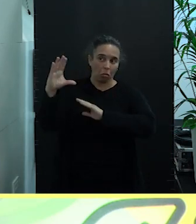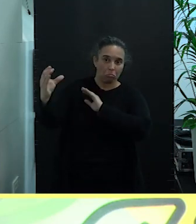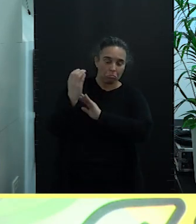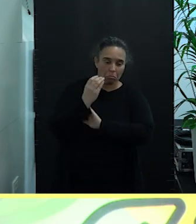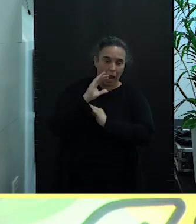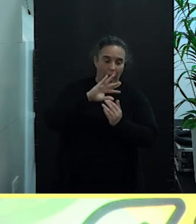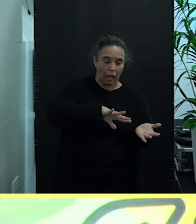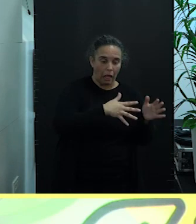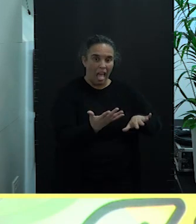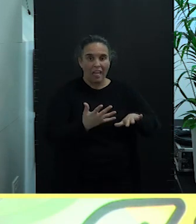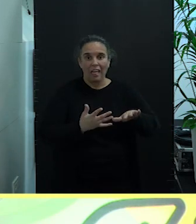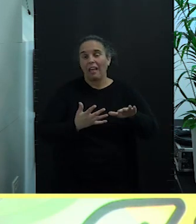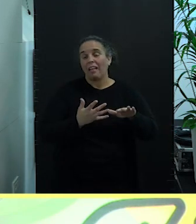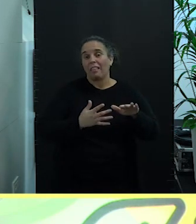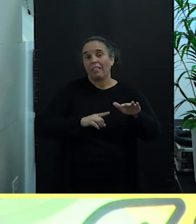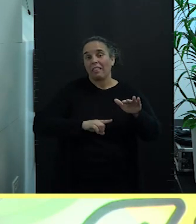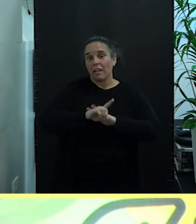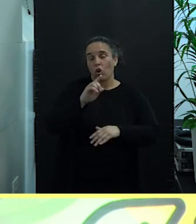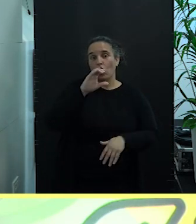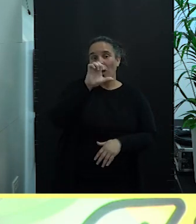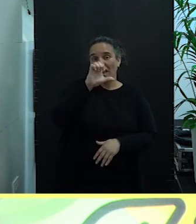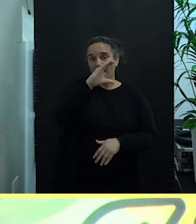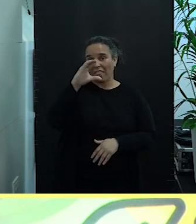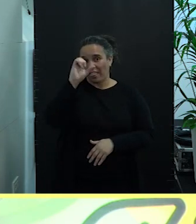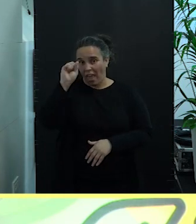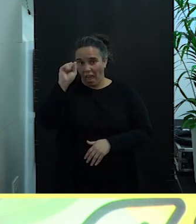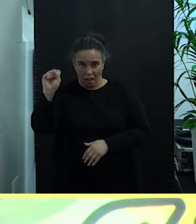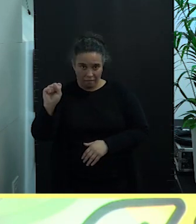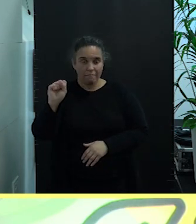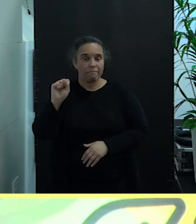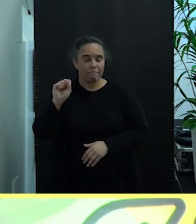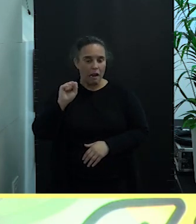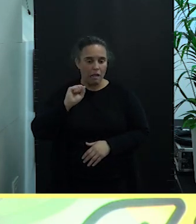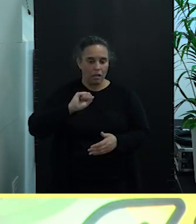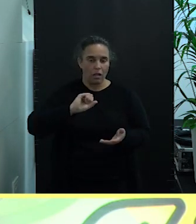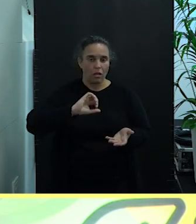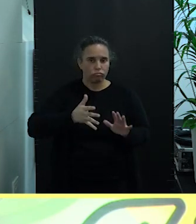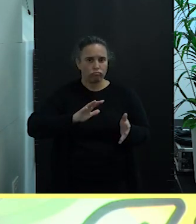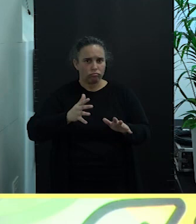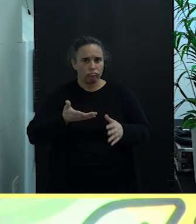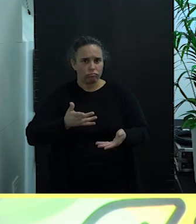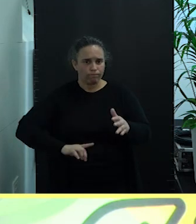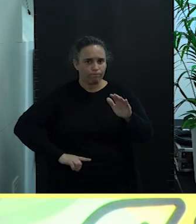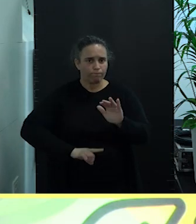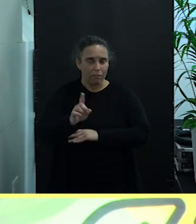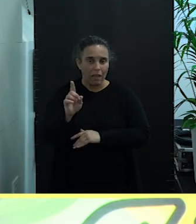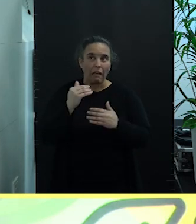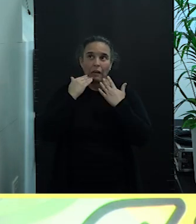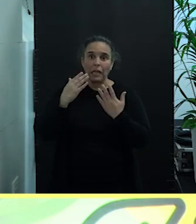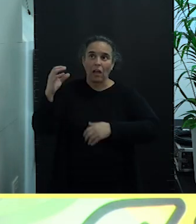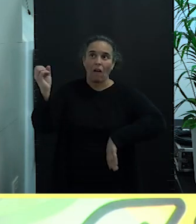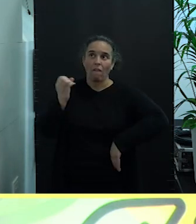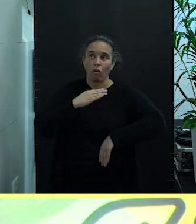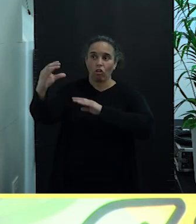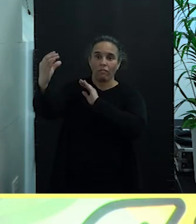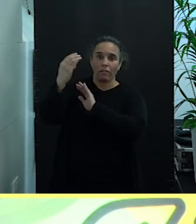desarrollo de la ECEA, contando con fondos de financiación europeos y